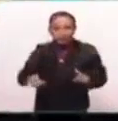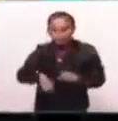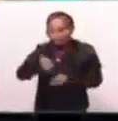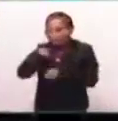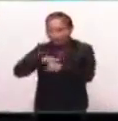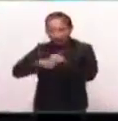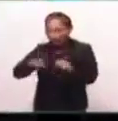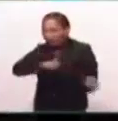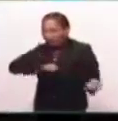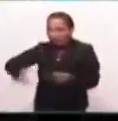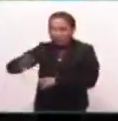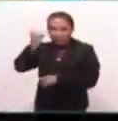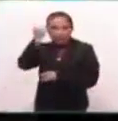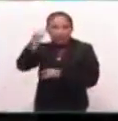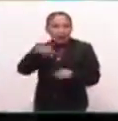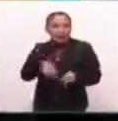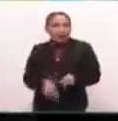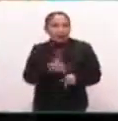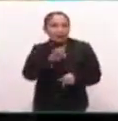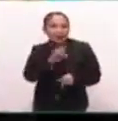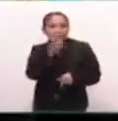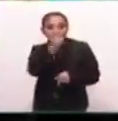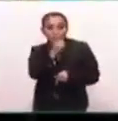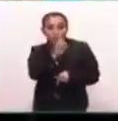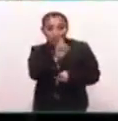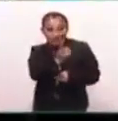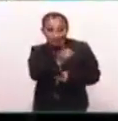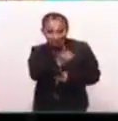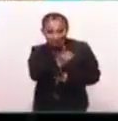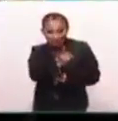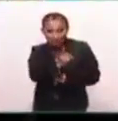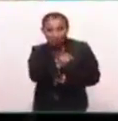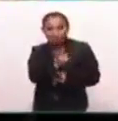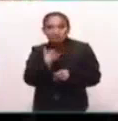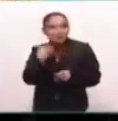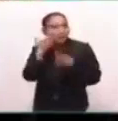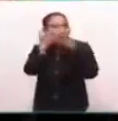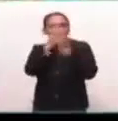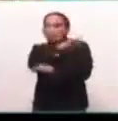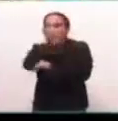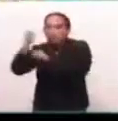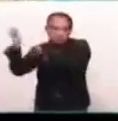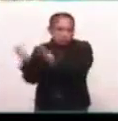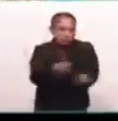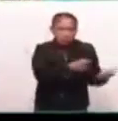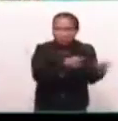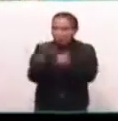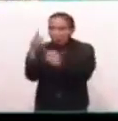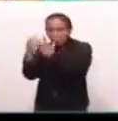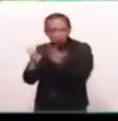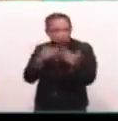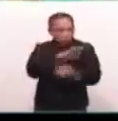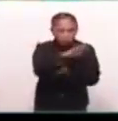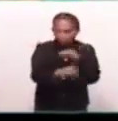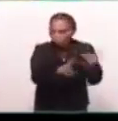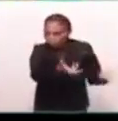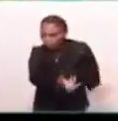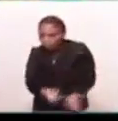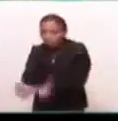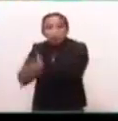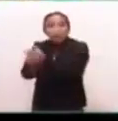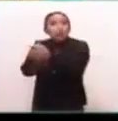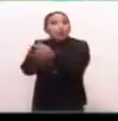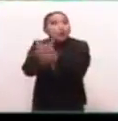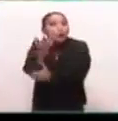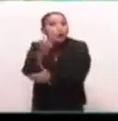sea, imaginemos que estamos en el 31 de diciembre y rompemos todas nuestras cosas, porque va a empezar el